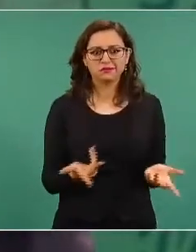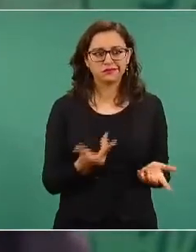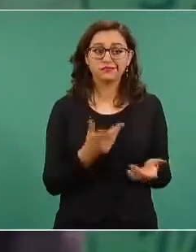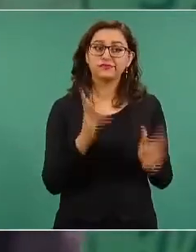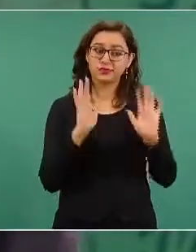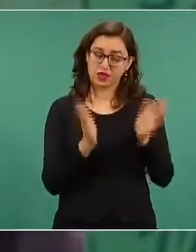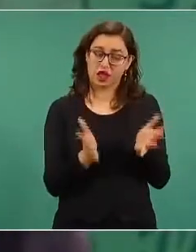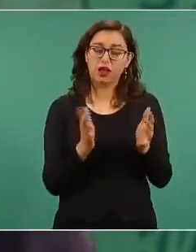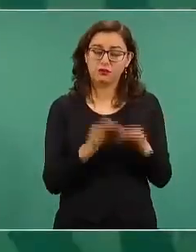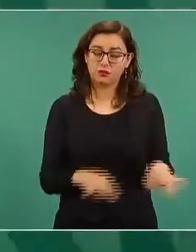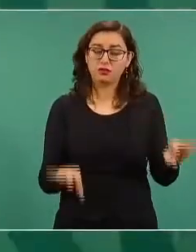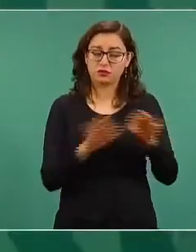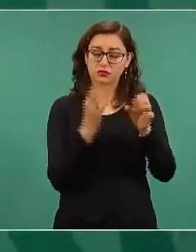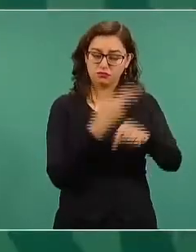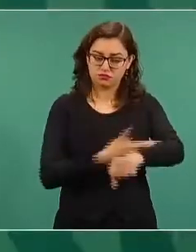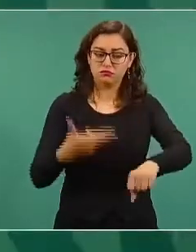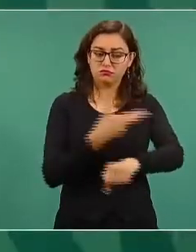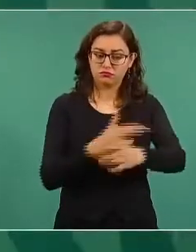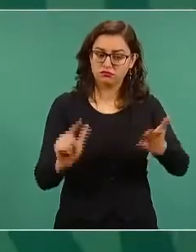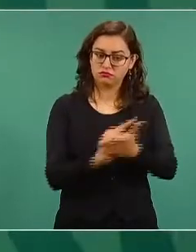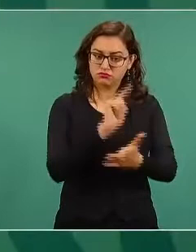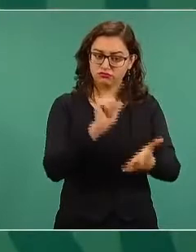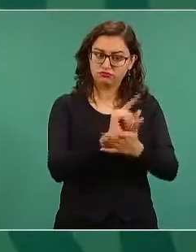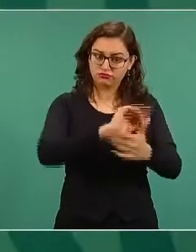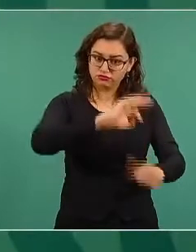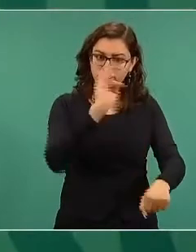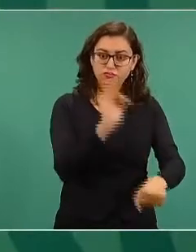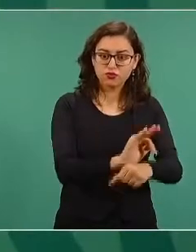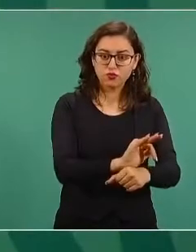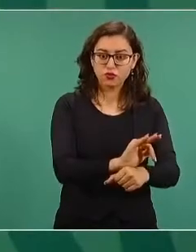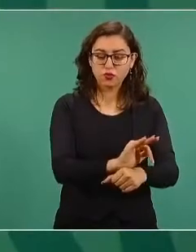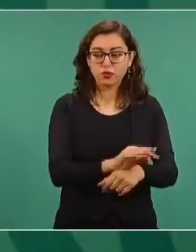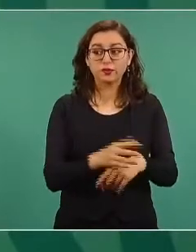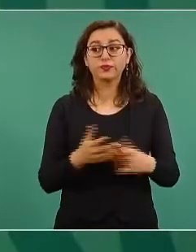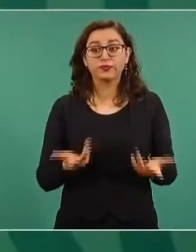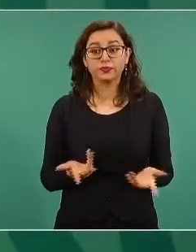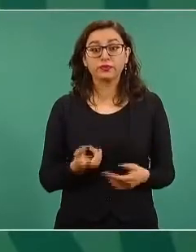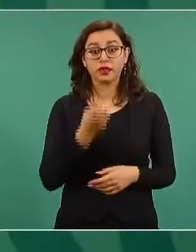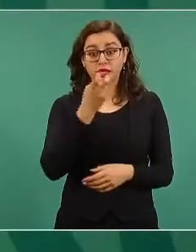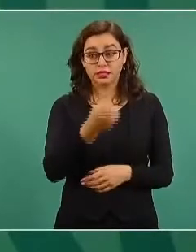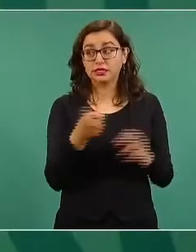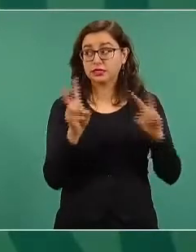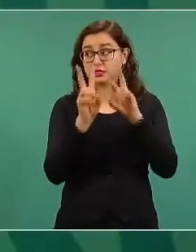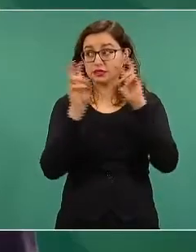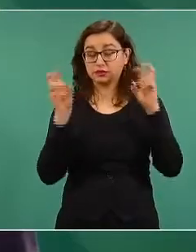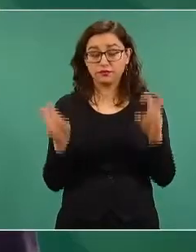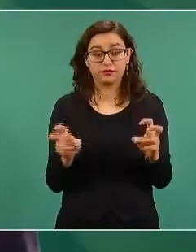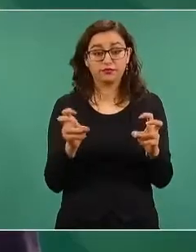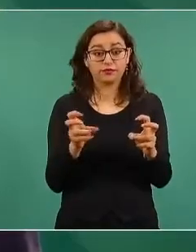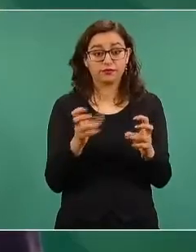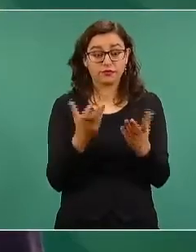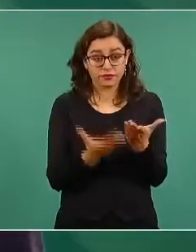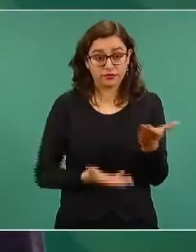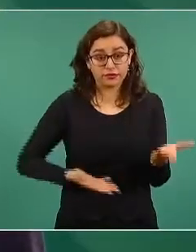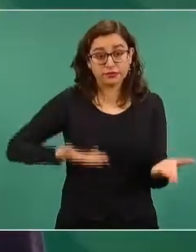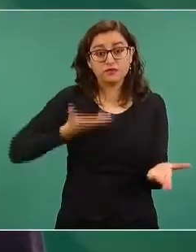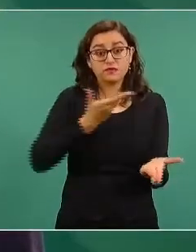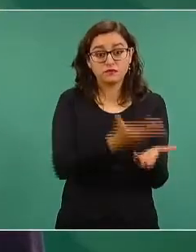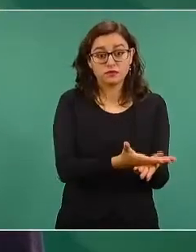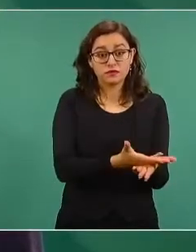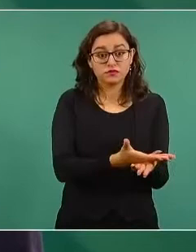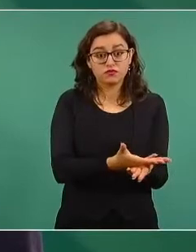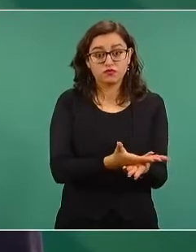entonces este es un planteamiento que creo